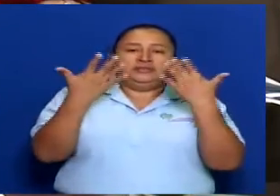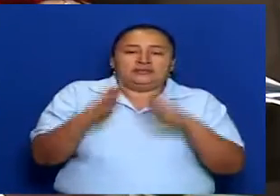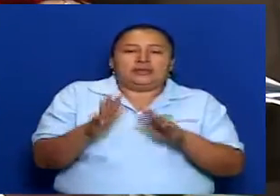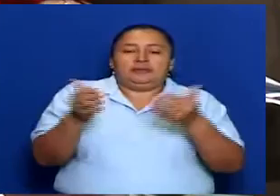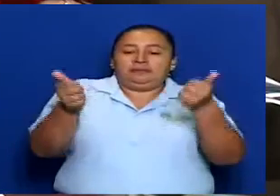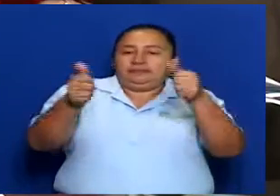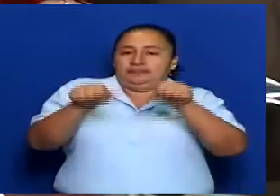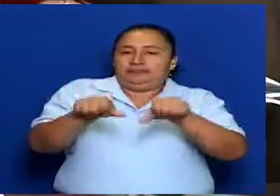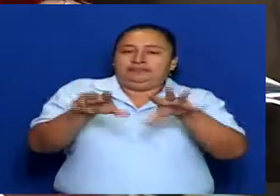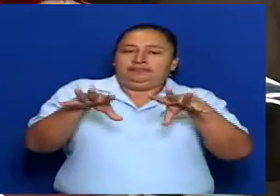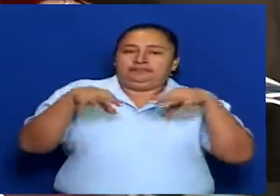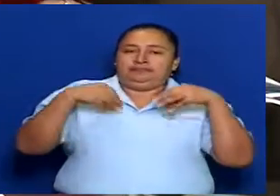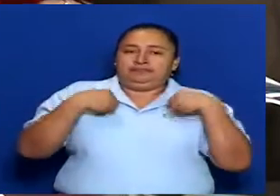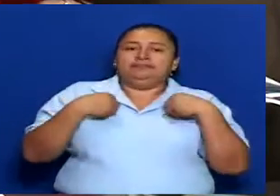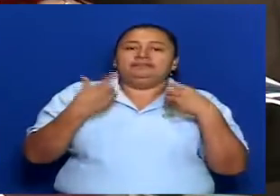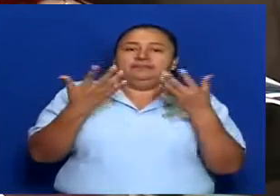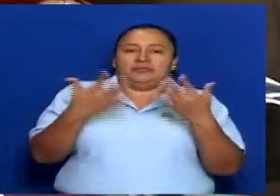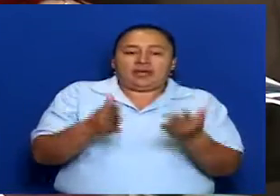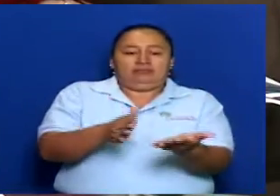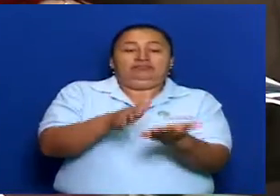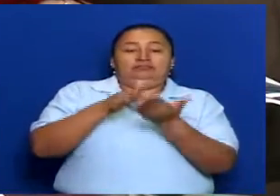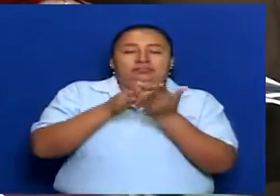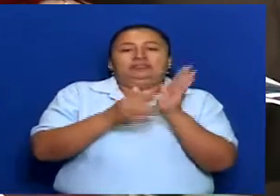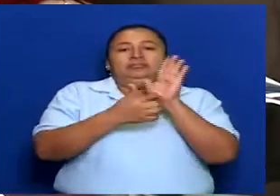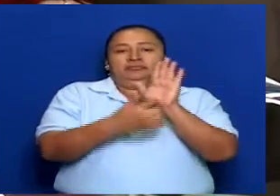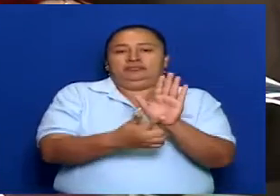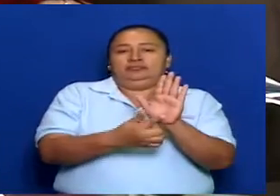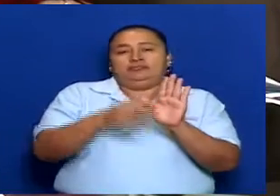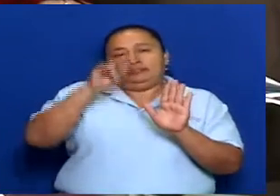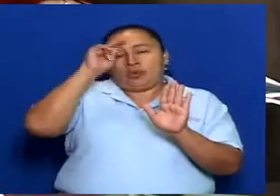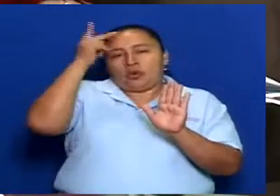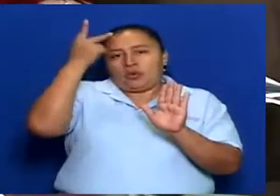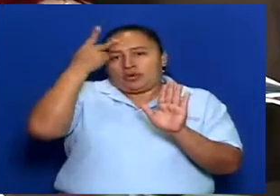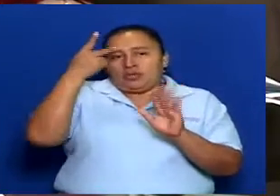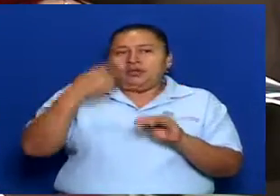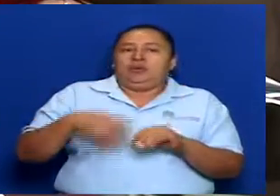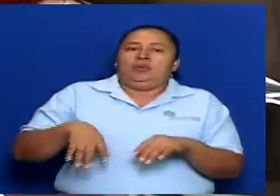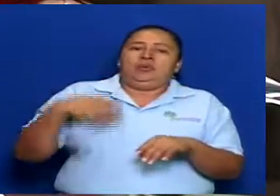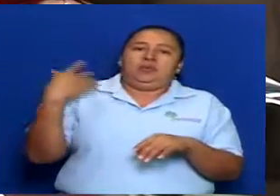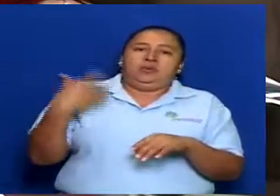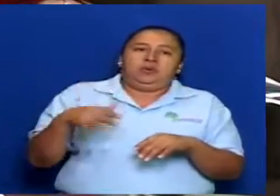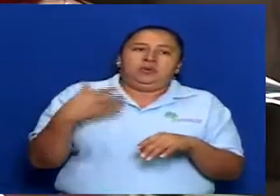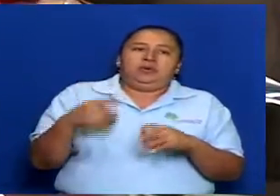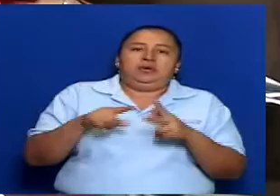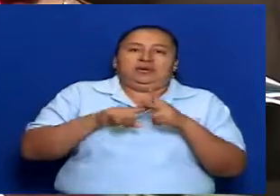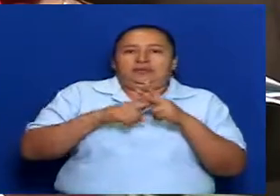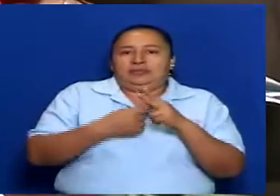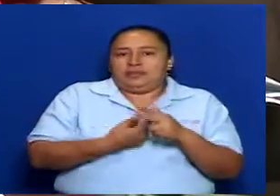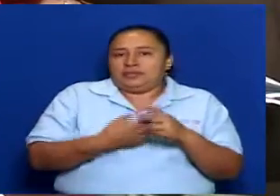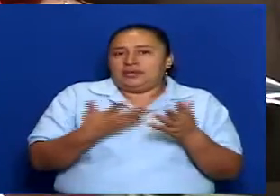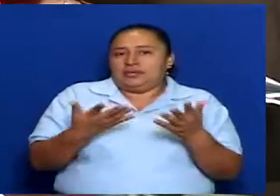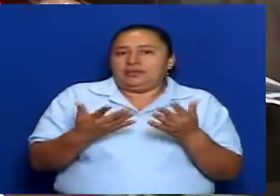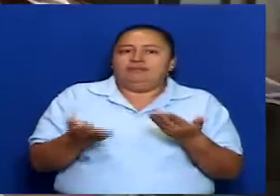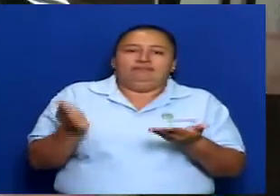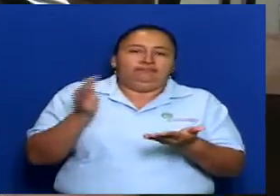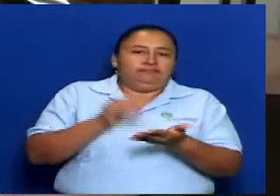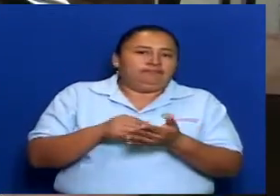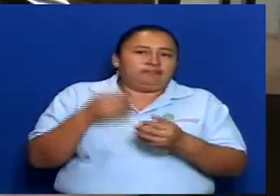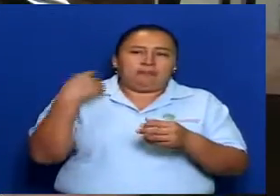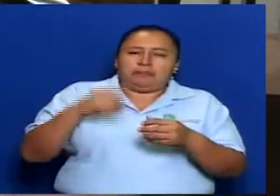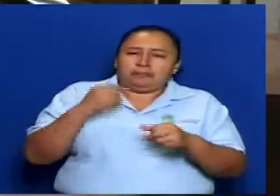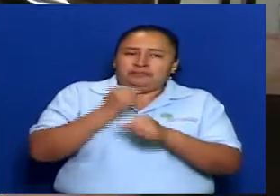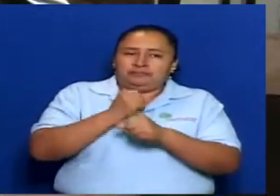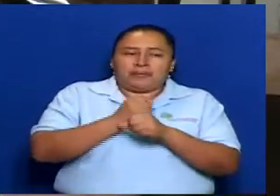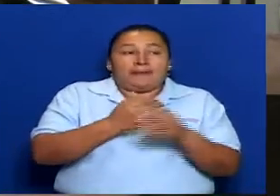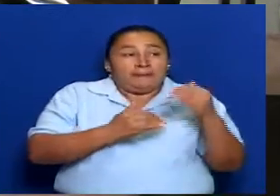aprobación y ahora tenemos lo que es la política. Pero esto apenas inicia. Van a dar esfuerzo para el